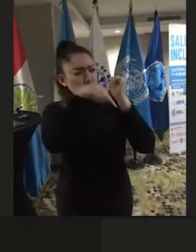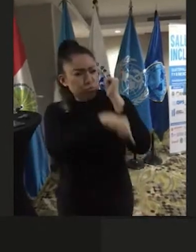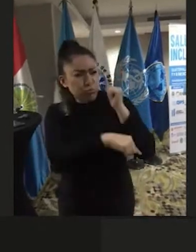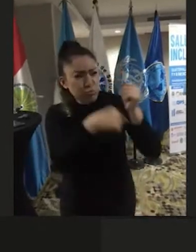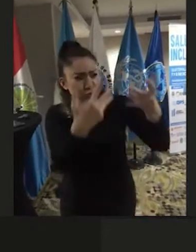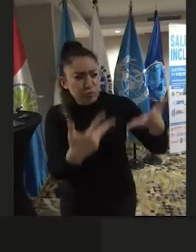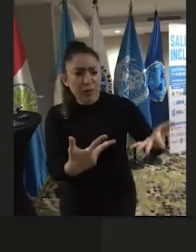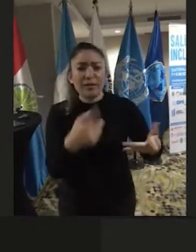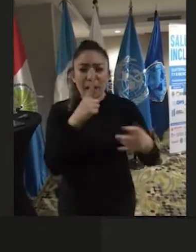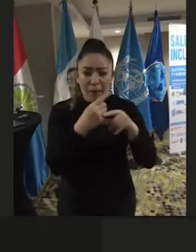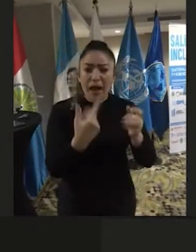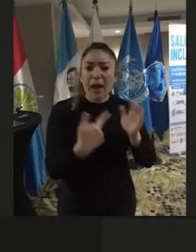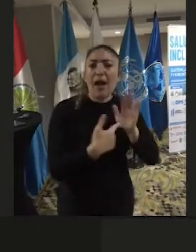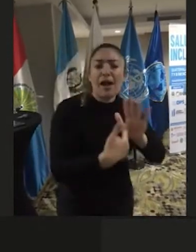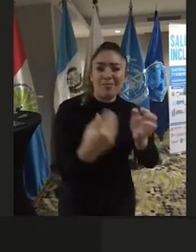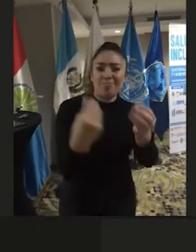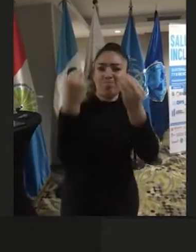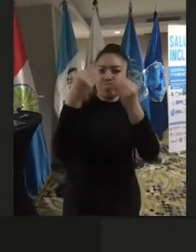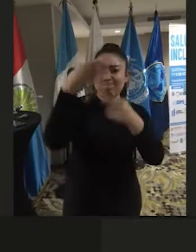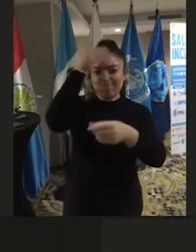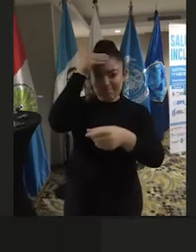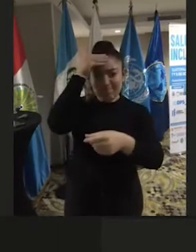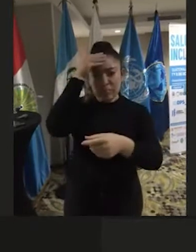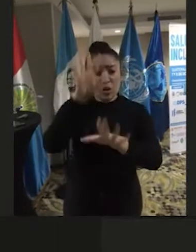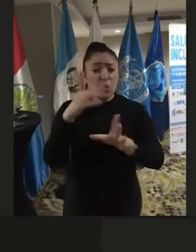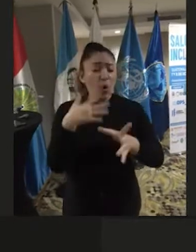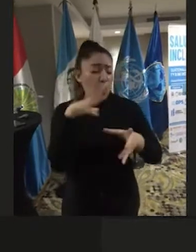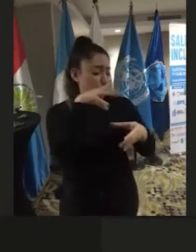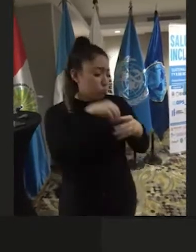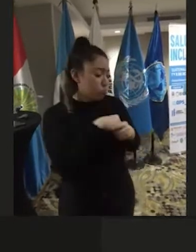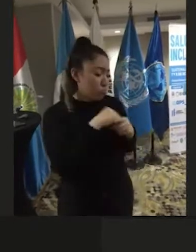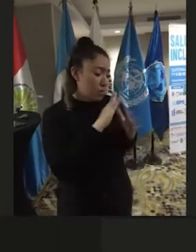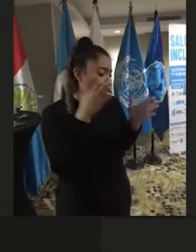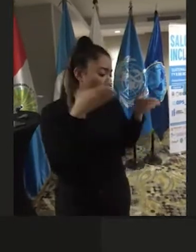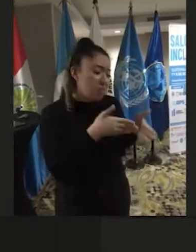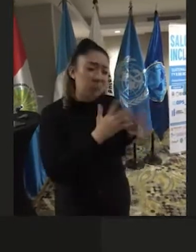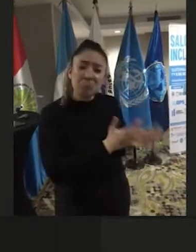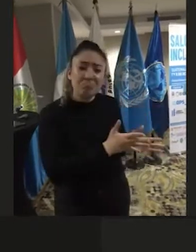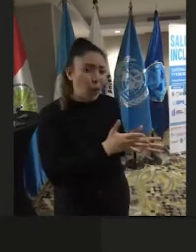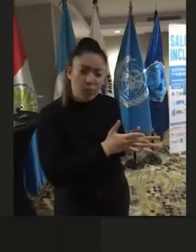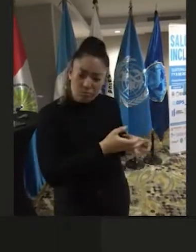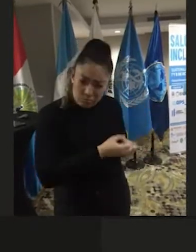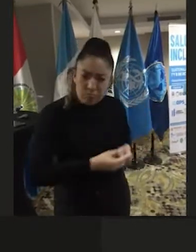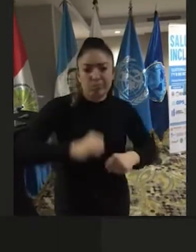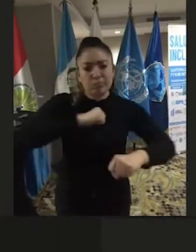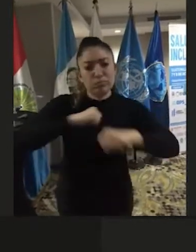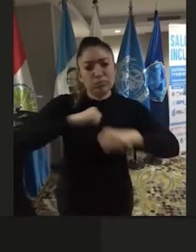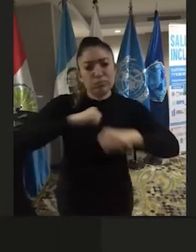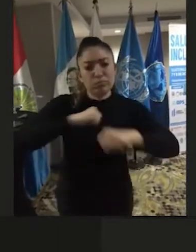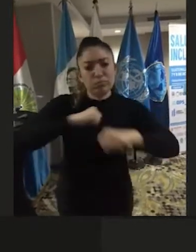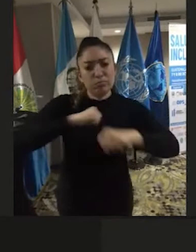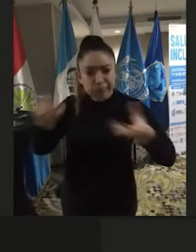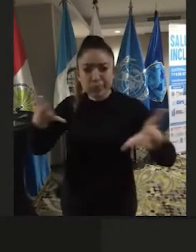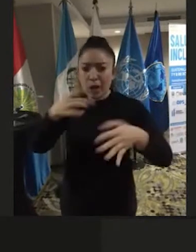nos han dejado grandes enseñanzas, pero no para guardarlas, sino para emprender ahora un camino importante